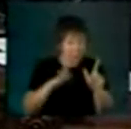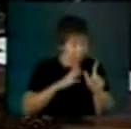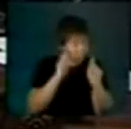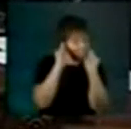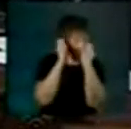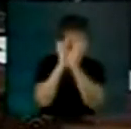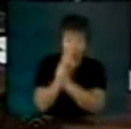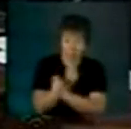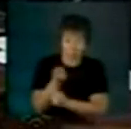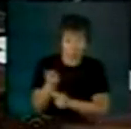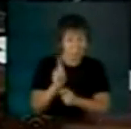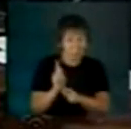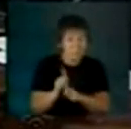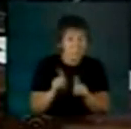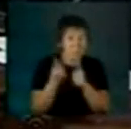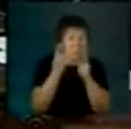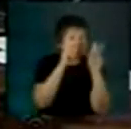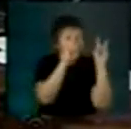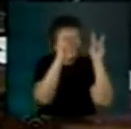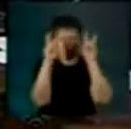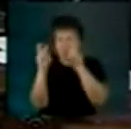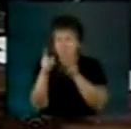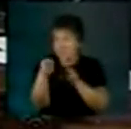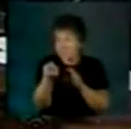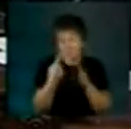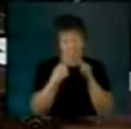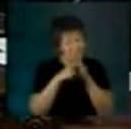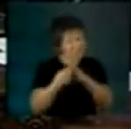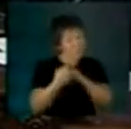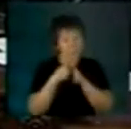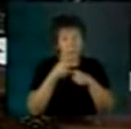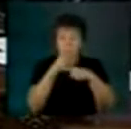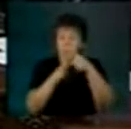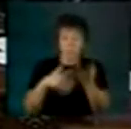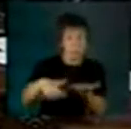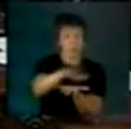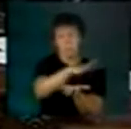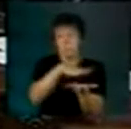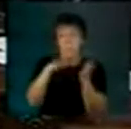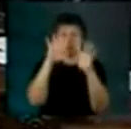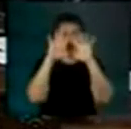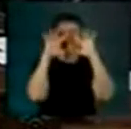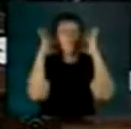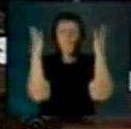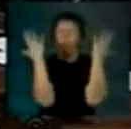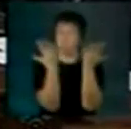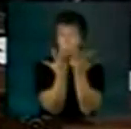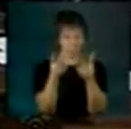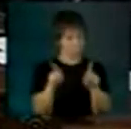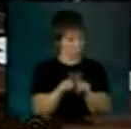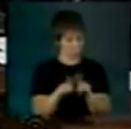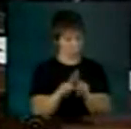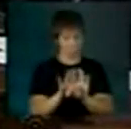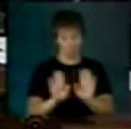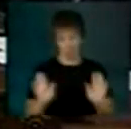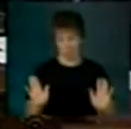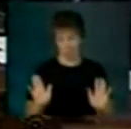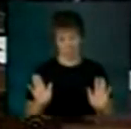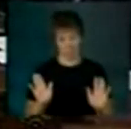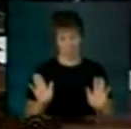son un enorme tema de discusión medioambiental en el mundo o de otras yerbas